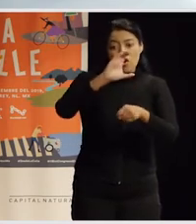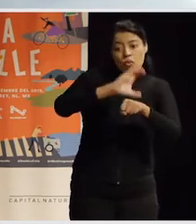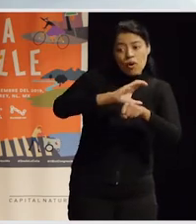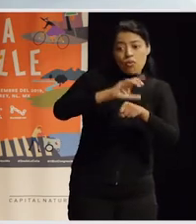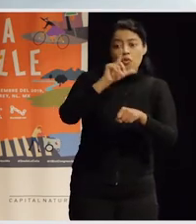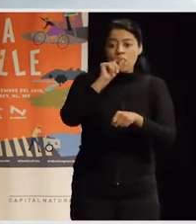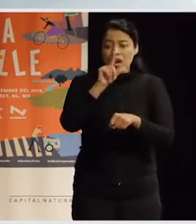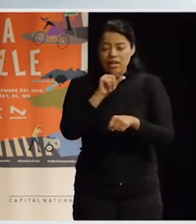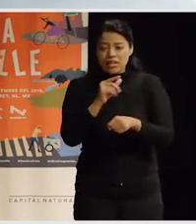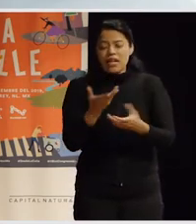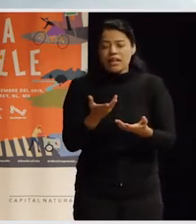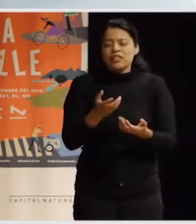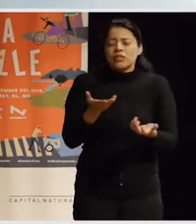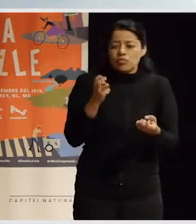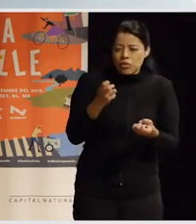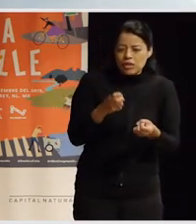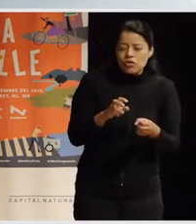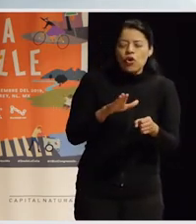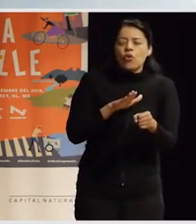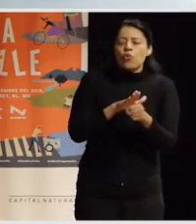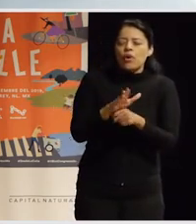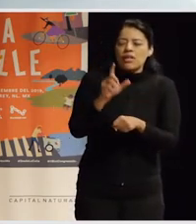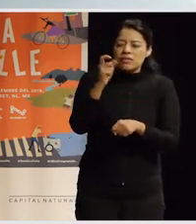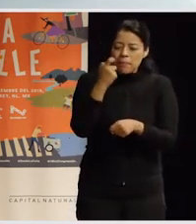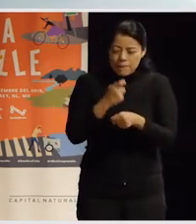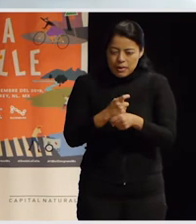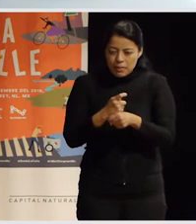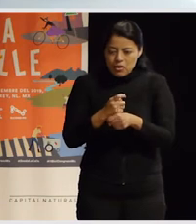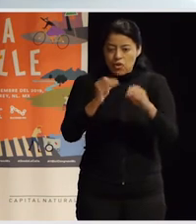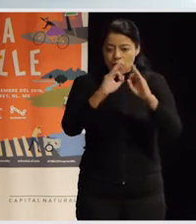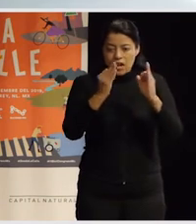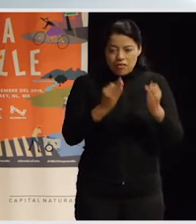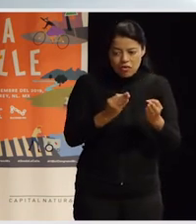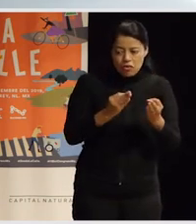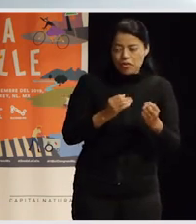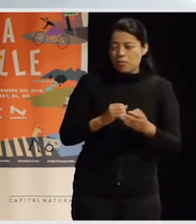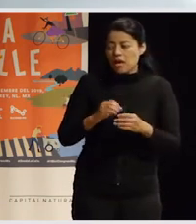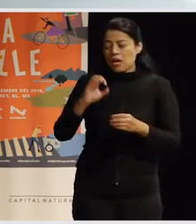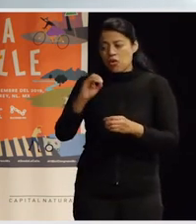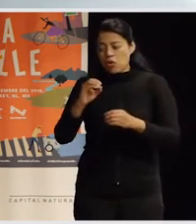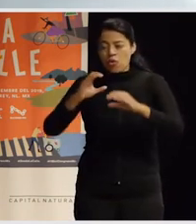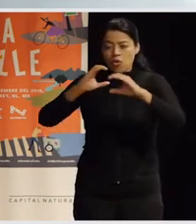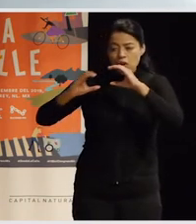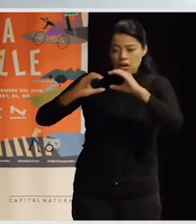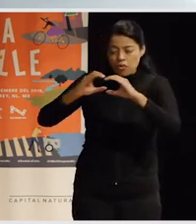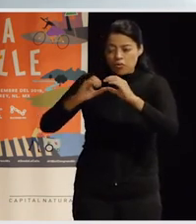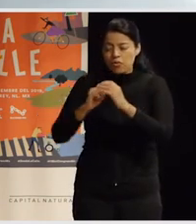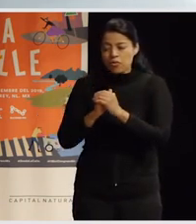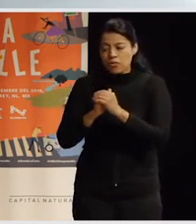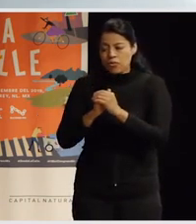decir, la forma de la ciudad determina las funciones o determina los roles sociales o las relaciones de poder, etcétera, o